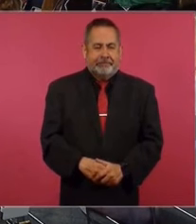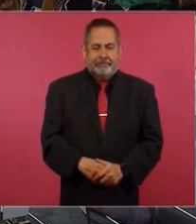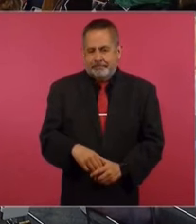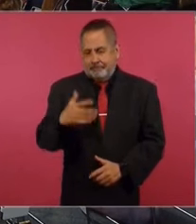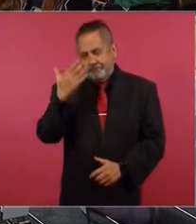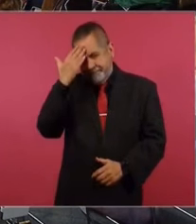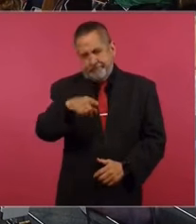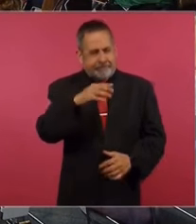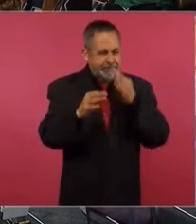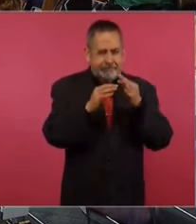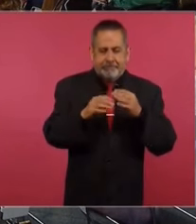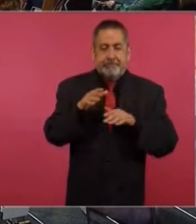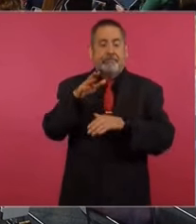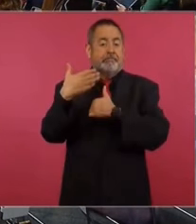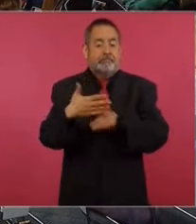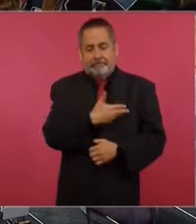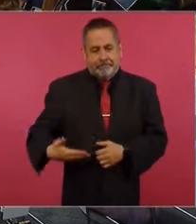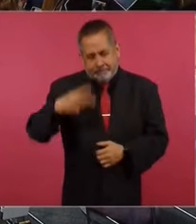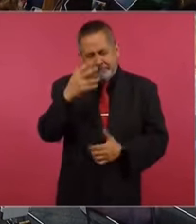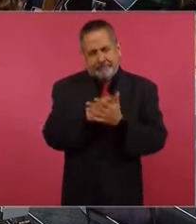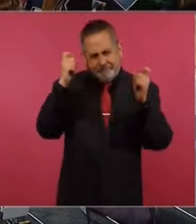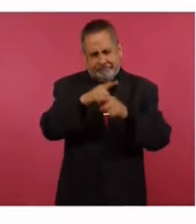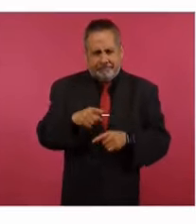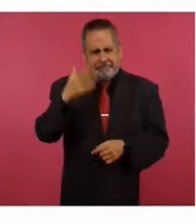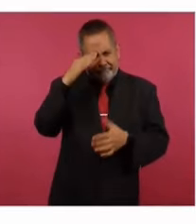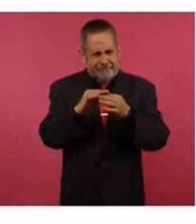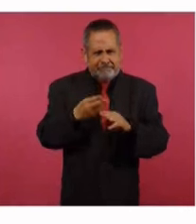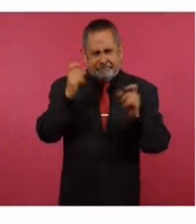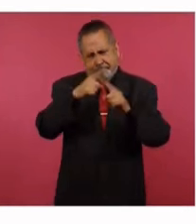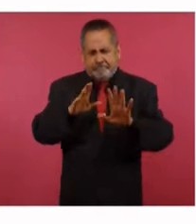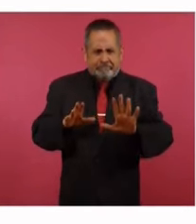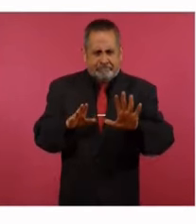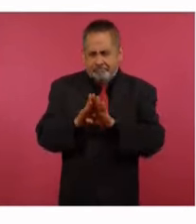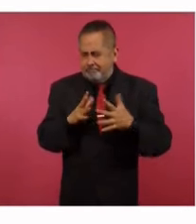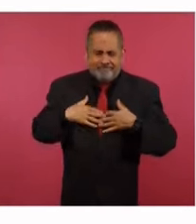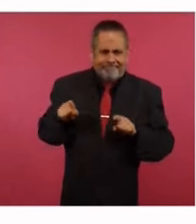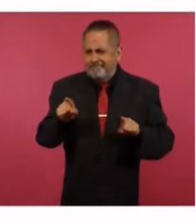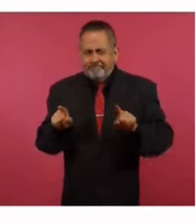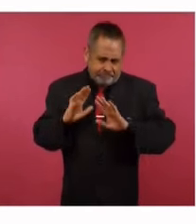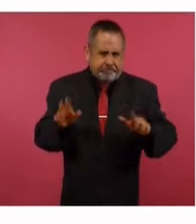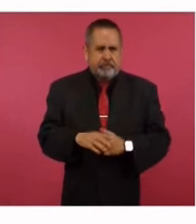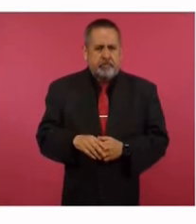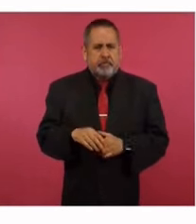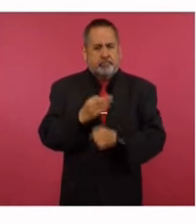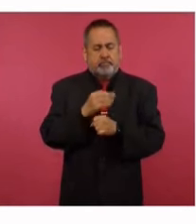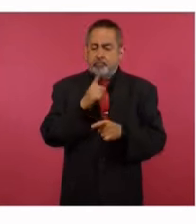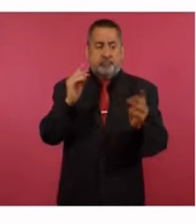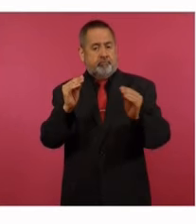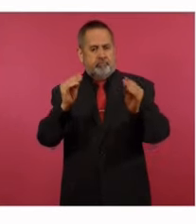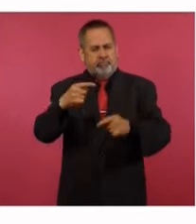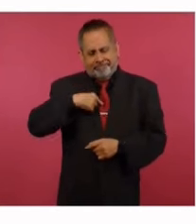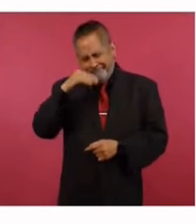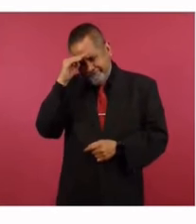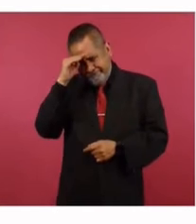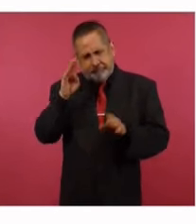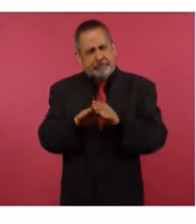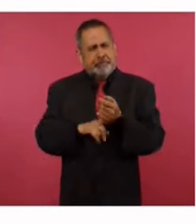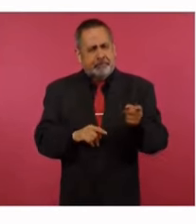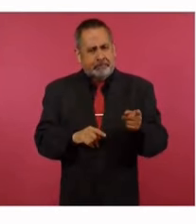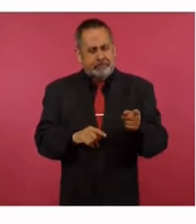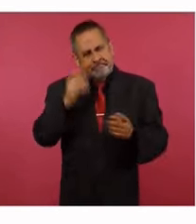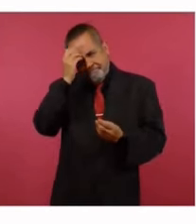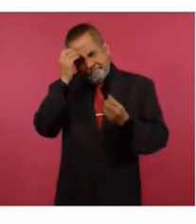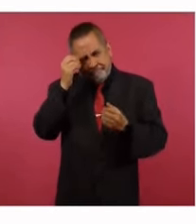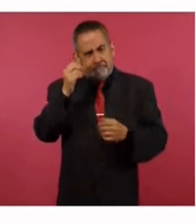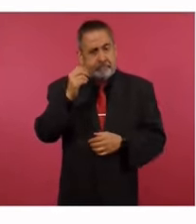Sabíamos que esta campaña hacia la presidencia de la República sería complicada. Y en algunas ocasiones incluso muy difícil de interpretar. Y estoy hablando hasta ahora del debate porque estuve pensando, muchos de los, y